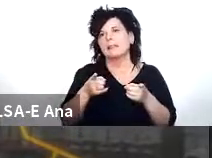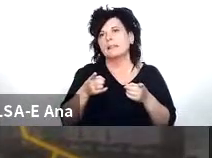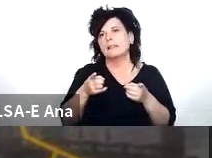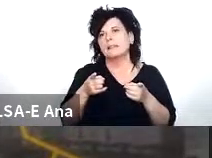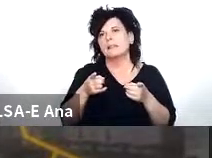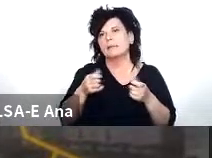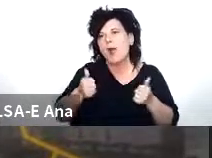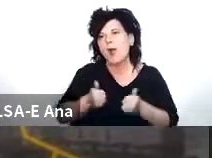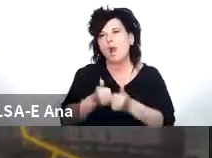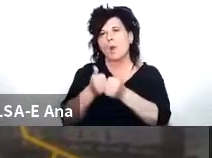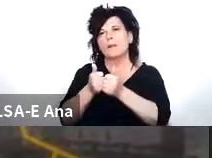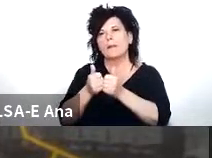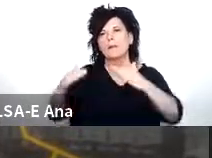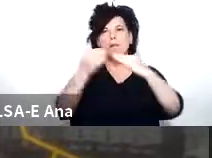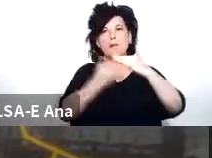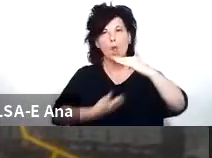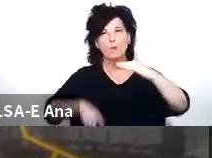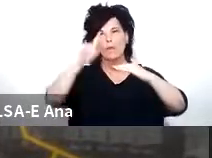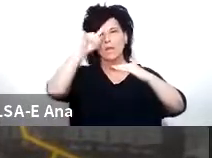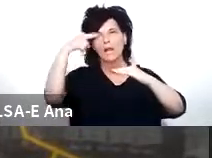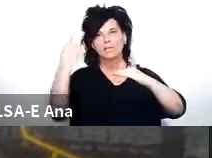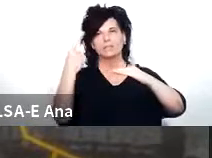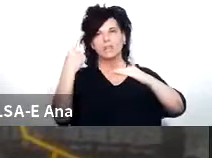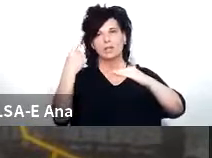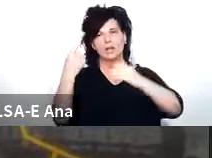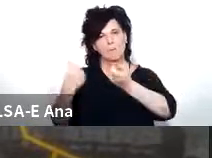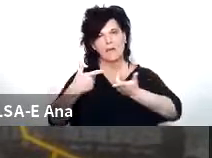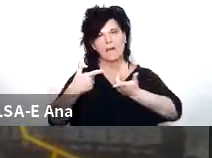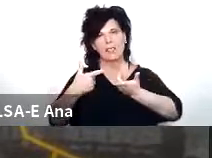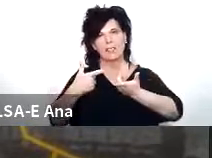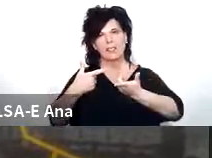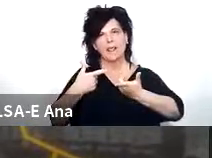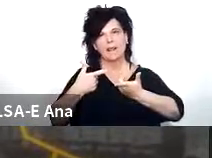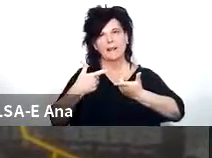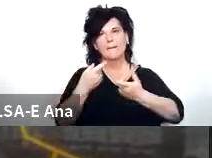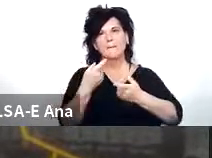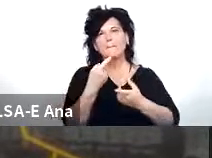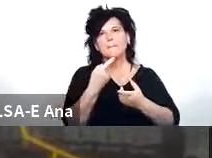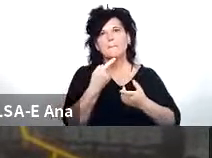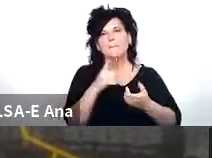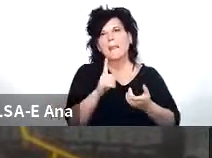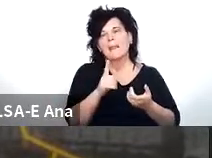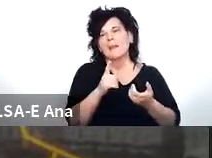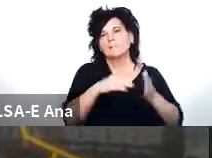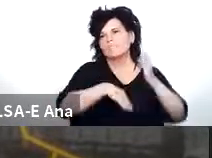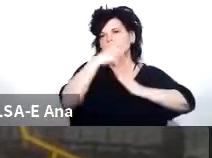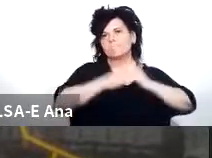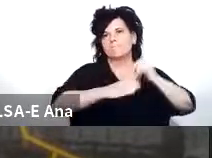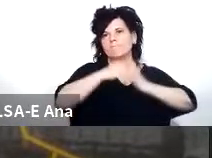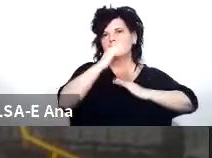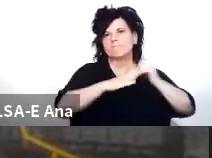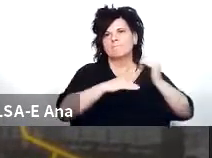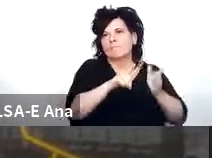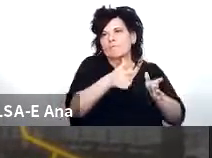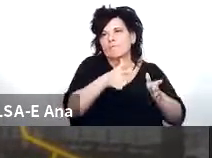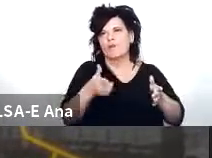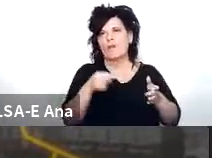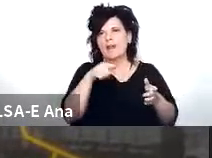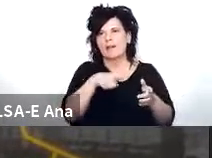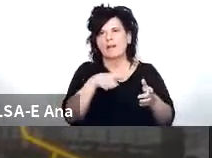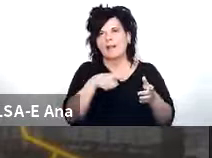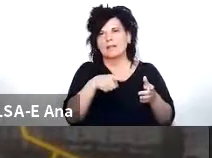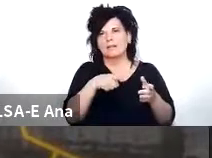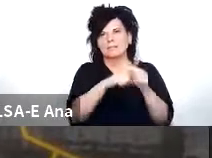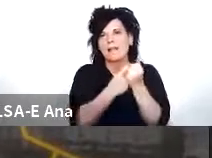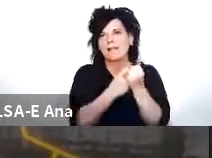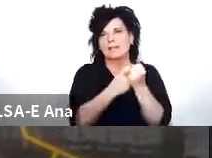del gobierno nacional para generar eso si no cuentan con una infraestructura que les permita ese internet que